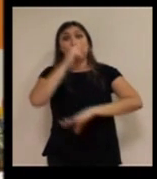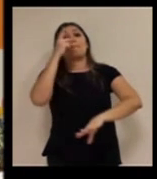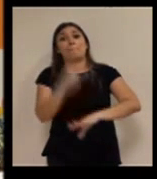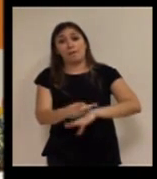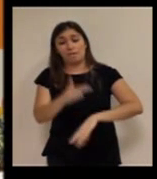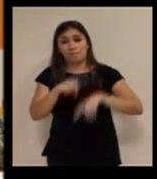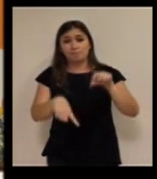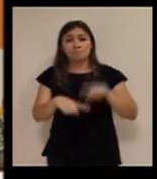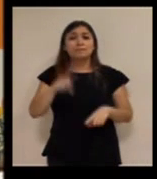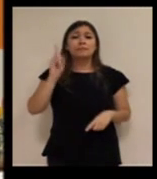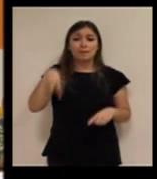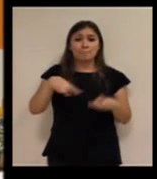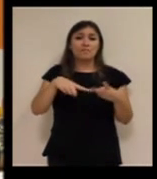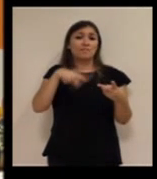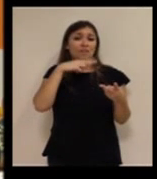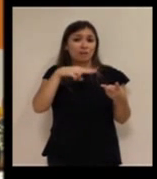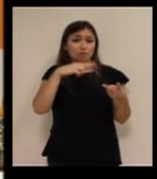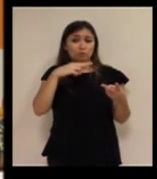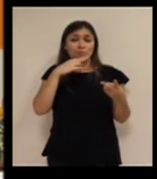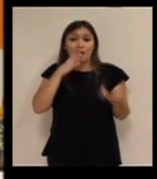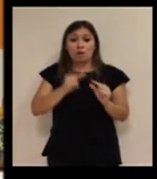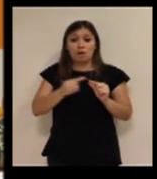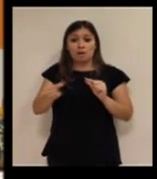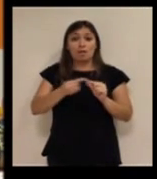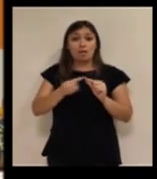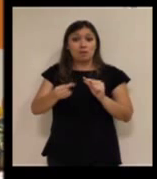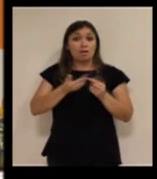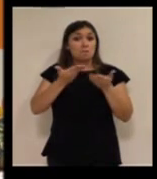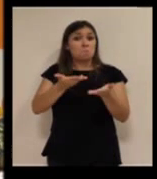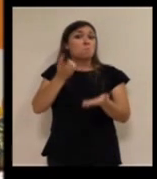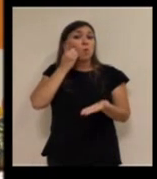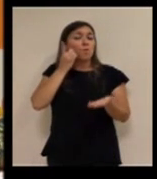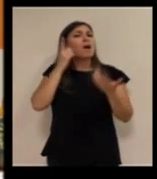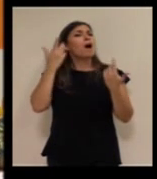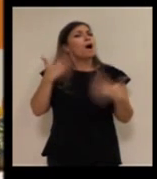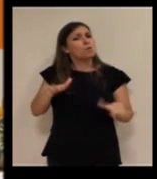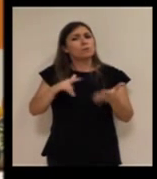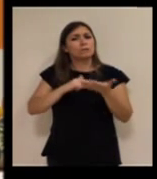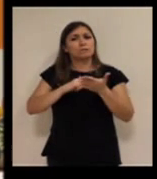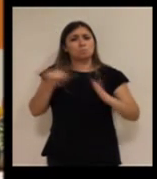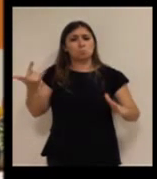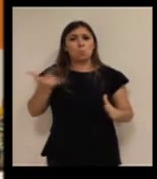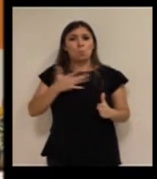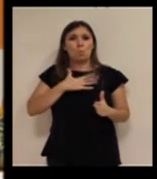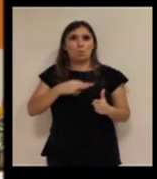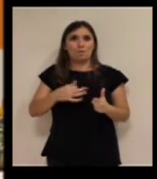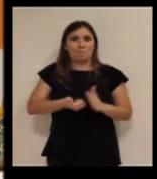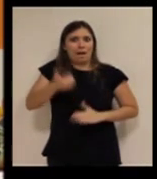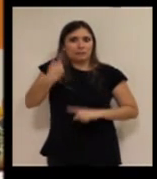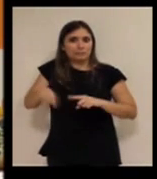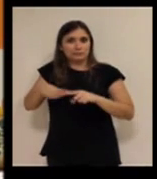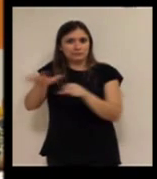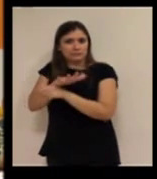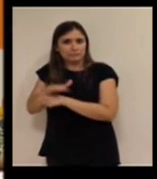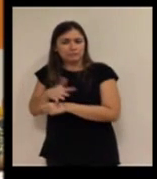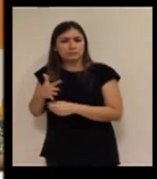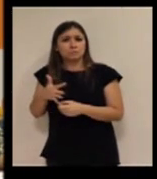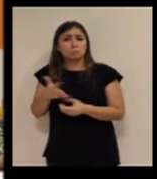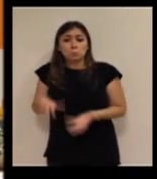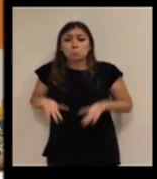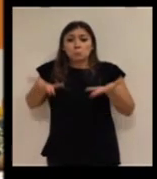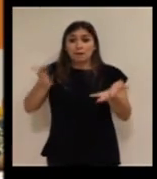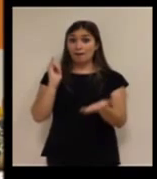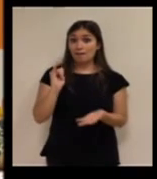sabemos que es el cuarto de baño. Y hoy por hoy la teleasistencia móvil, aunque seguramente que la tecnología puede hacer eso y mucho más, pues lo que tenemos a